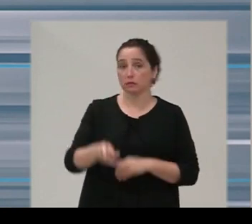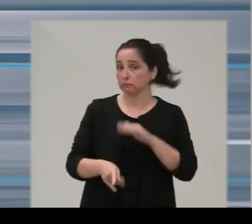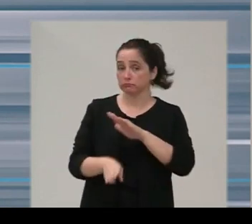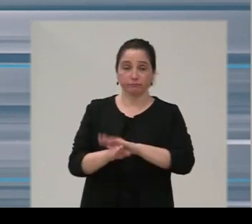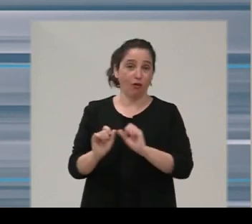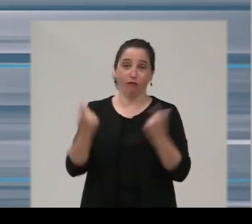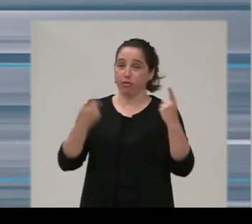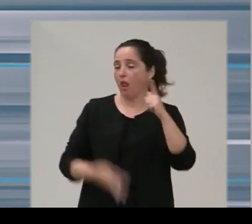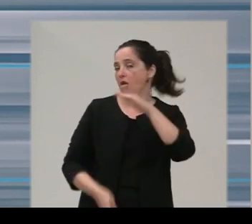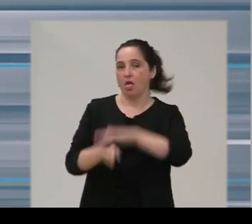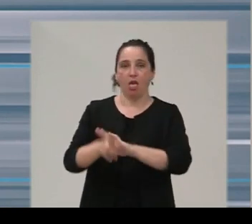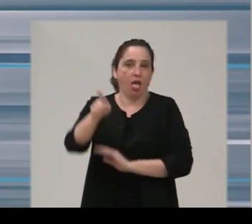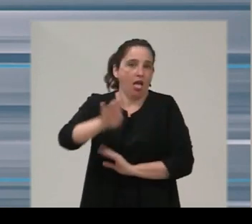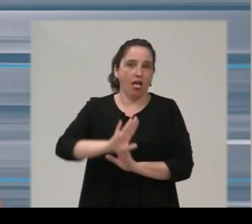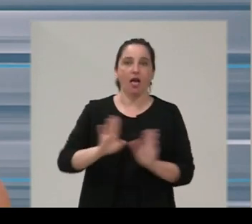necesario,